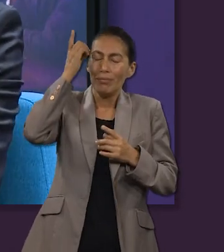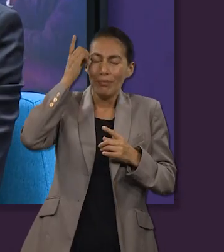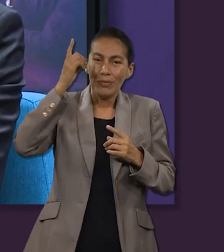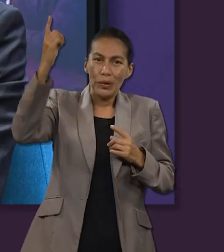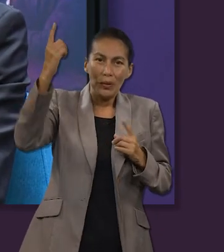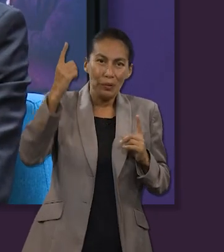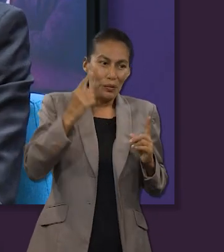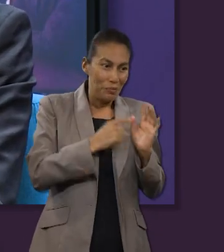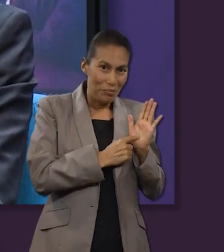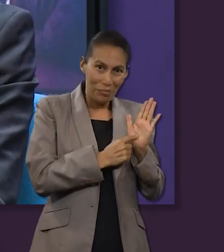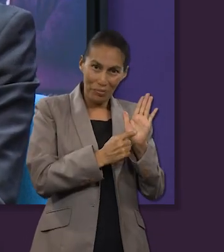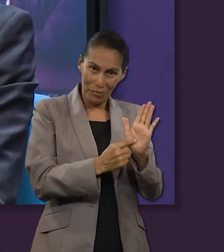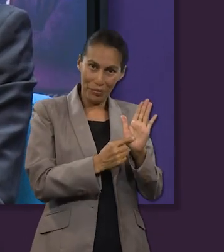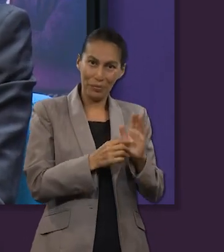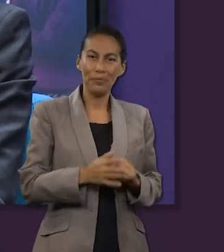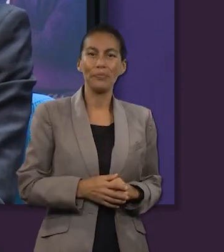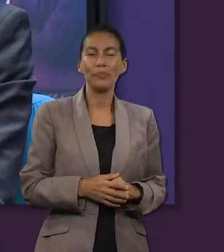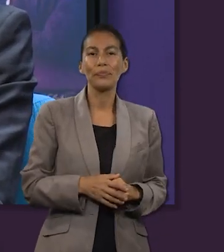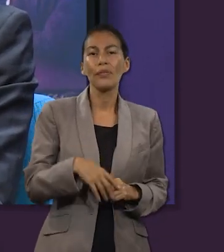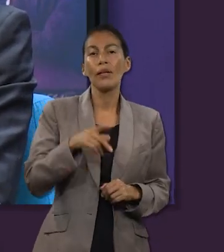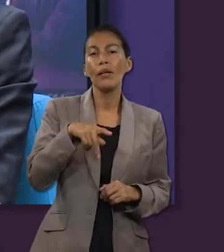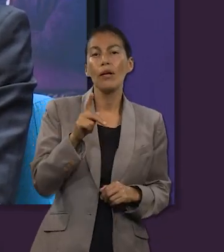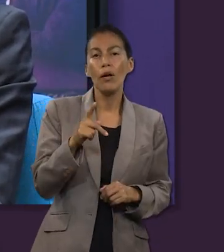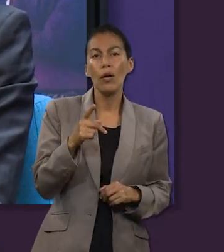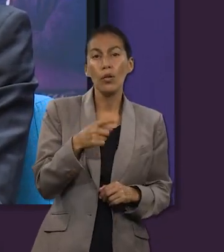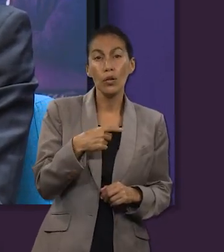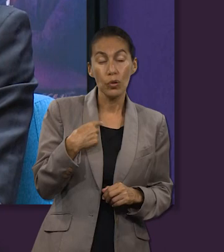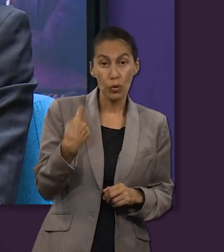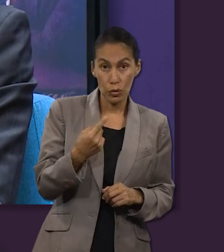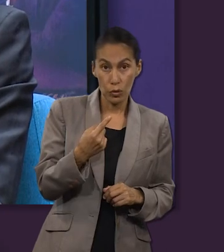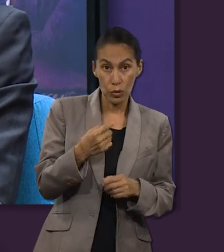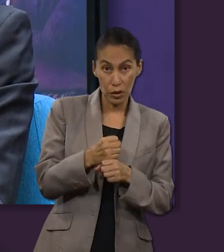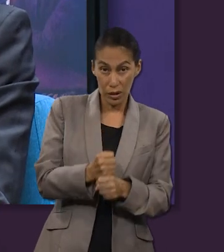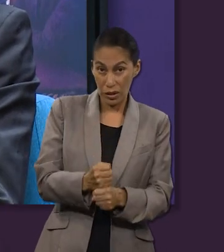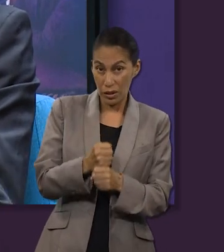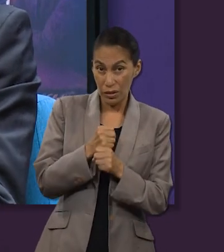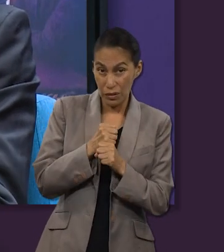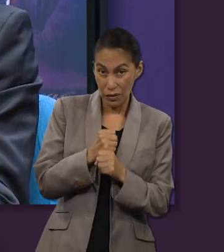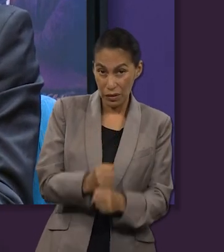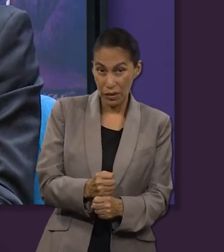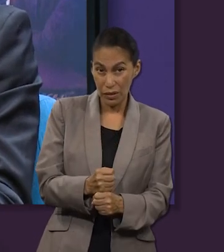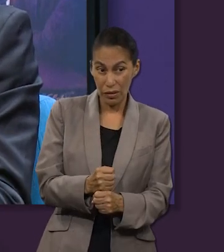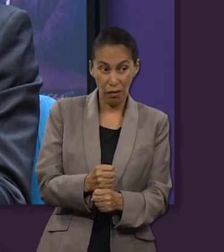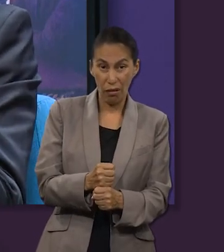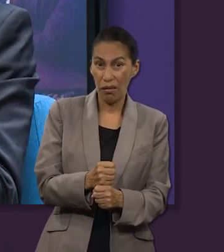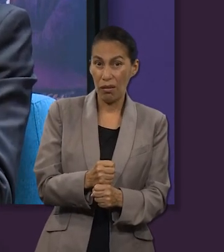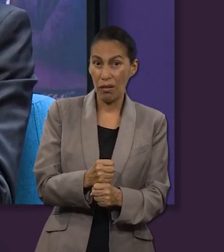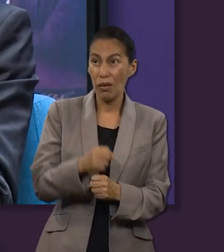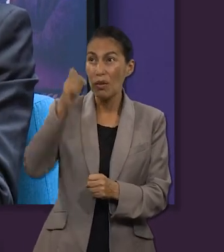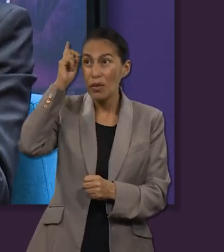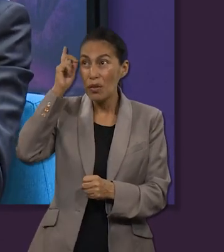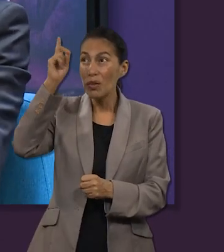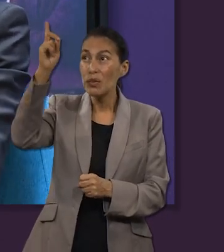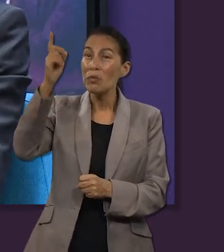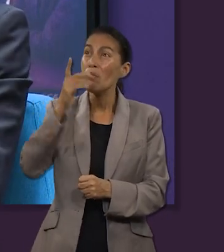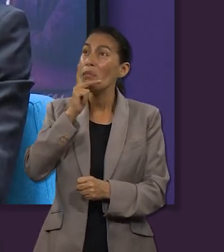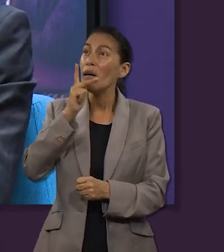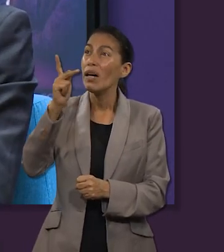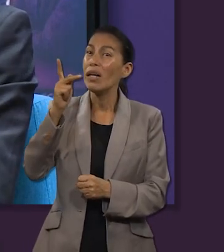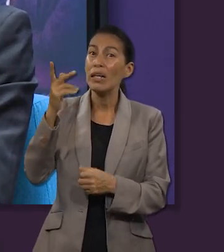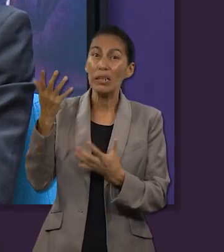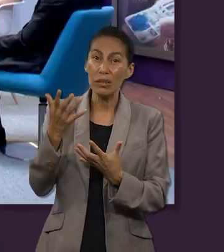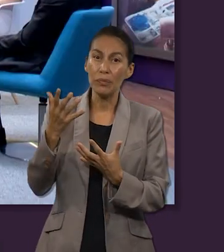Jesús para la humanidad pero no debemos dejar de ver el sacrificio que hizo también Dios el